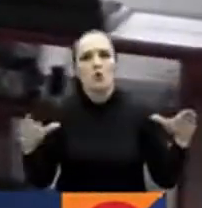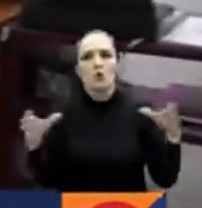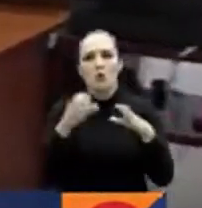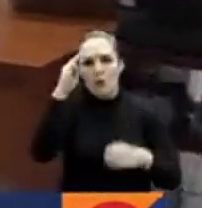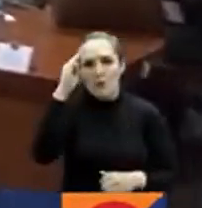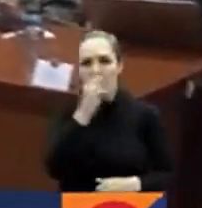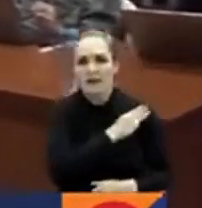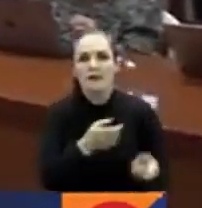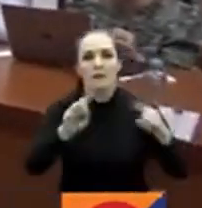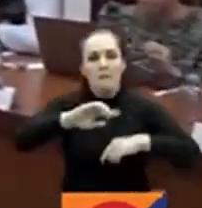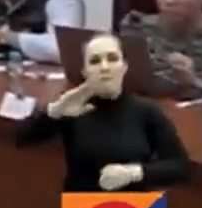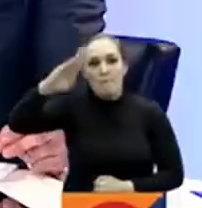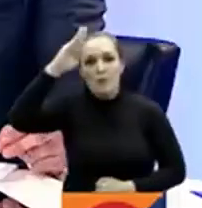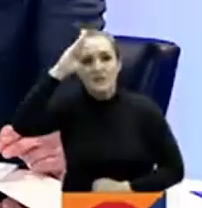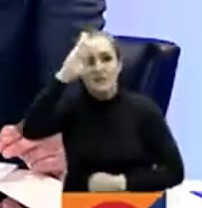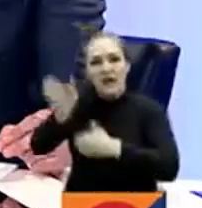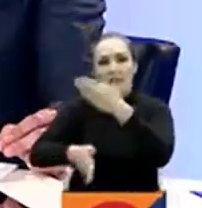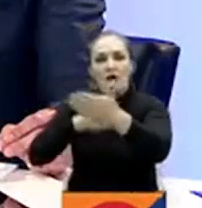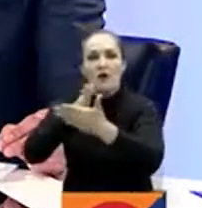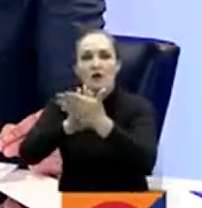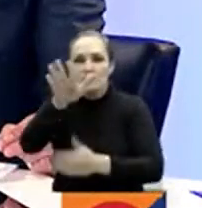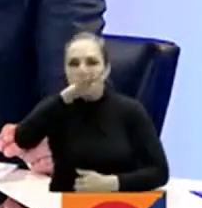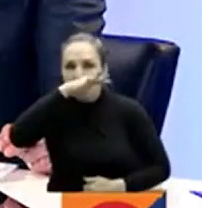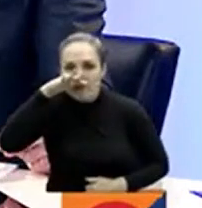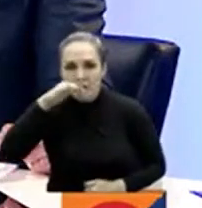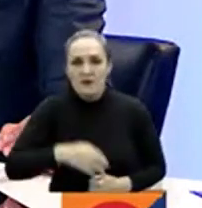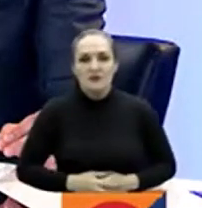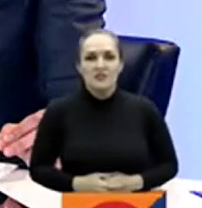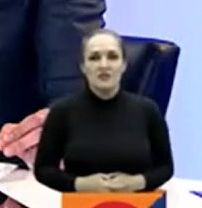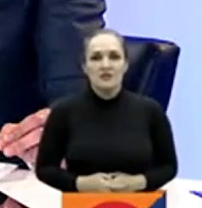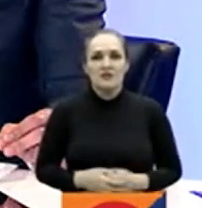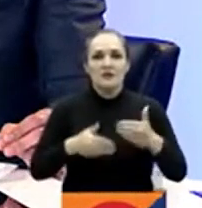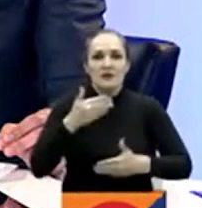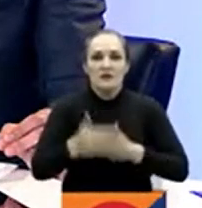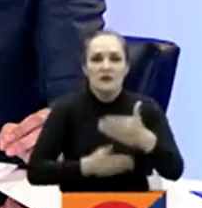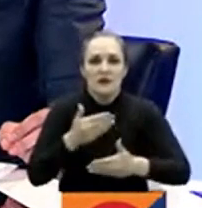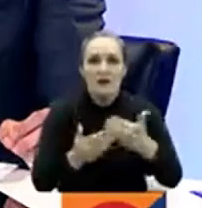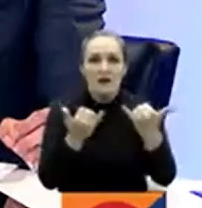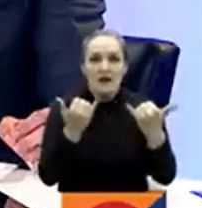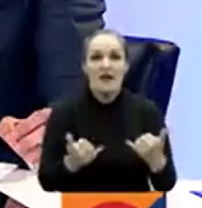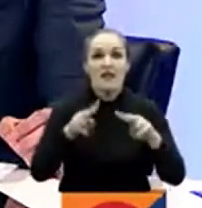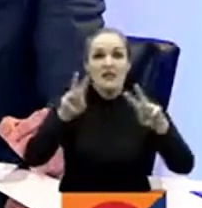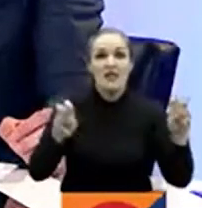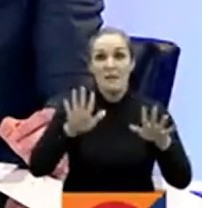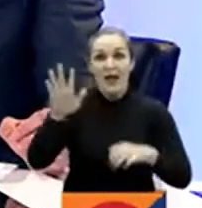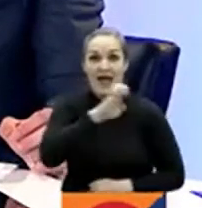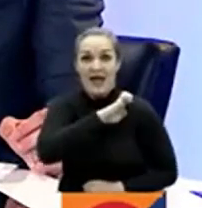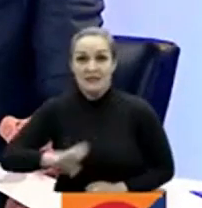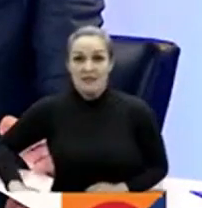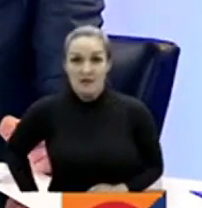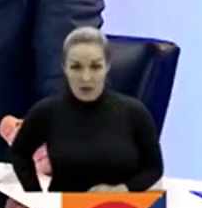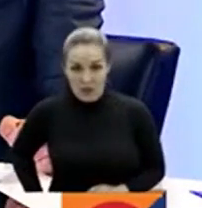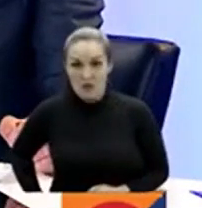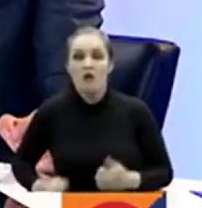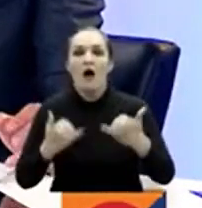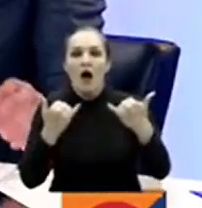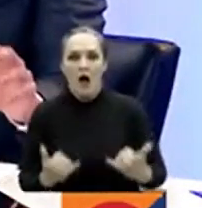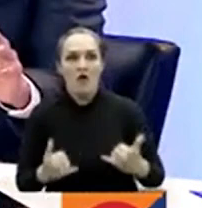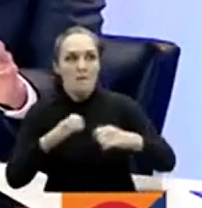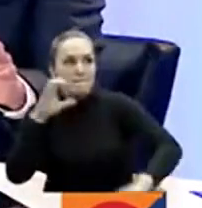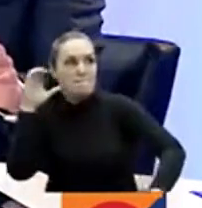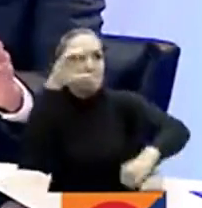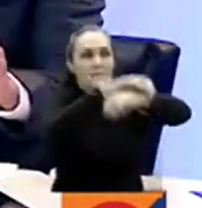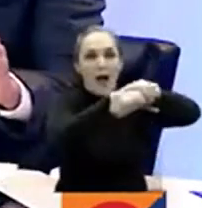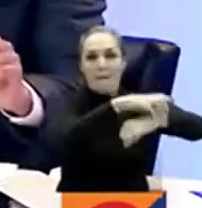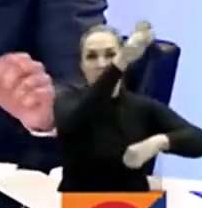policía contra el narcotráfico. Llegó a Colombia la barranquillera capturada en El Salvador, señalada por las autoridades de participar